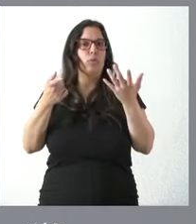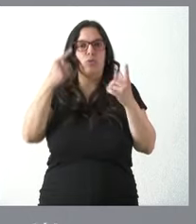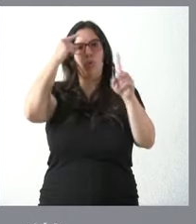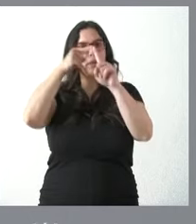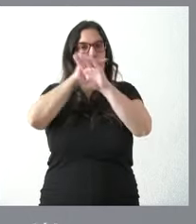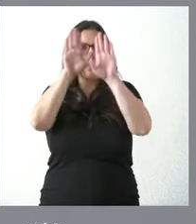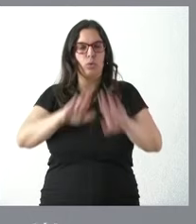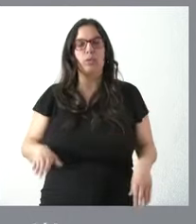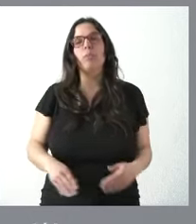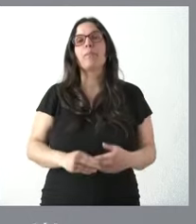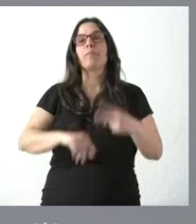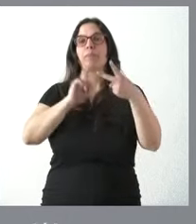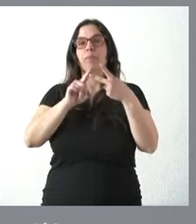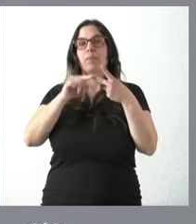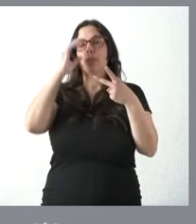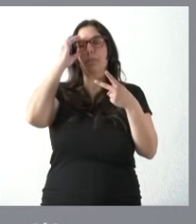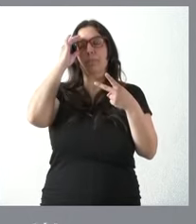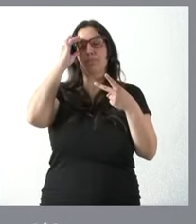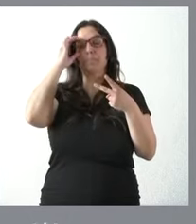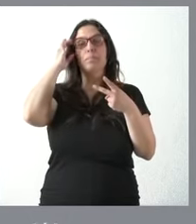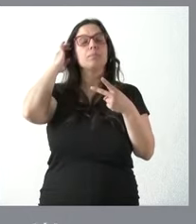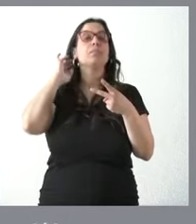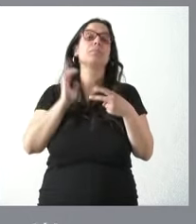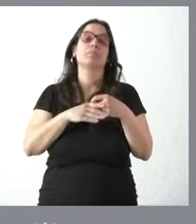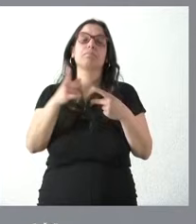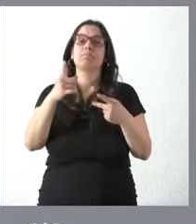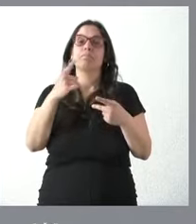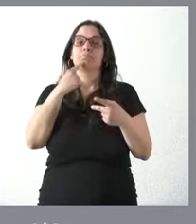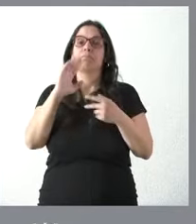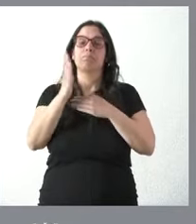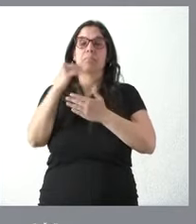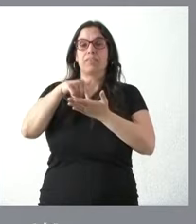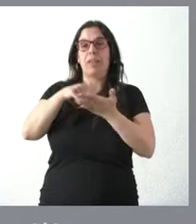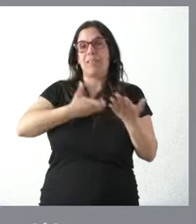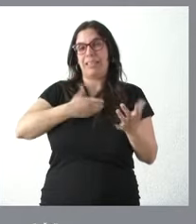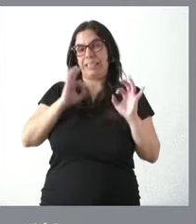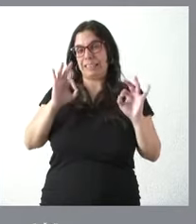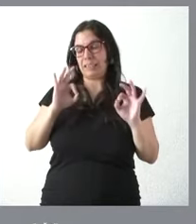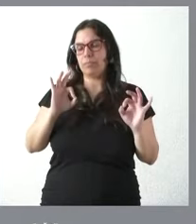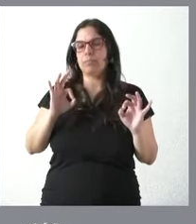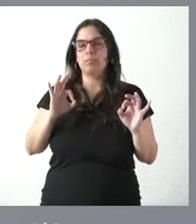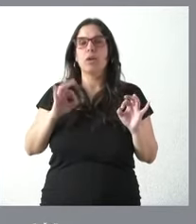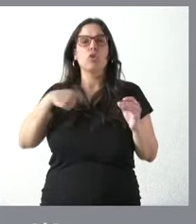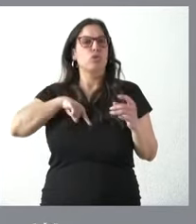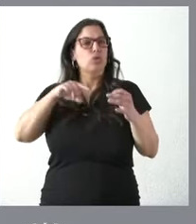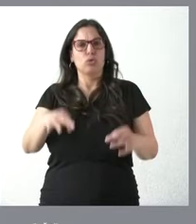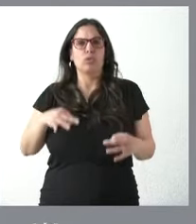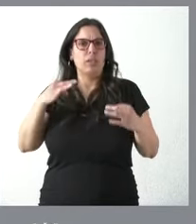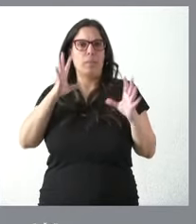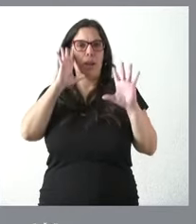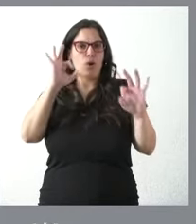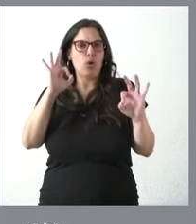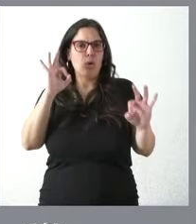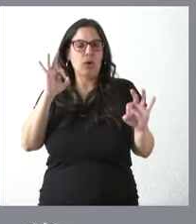en segundo lugar plantea algunas reivindicaciones de un ayuntamiento específico siempre lógicamente y es natural